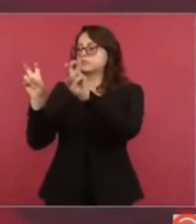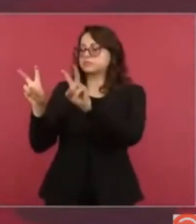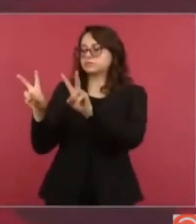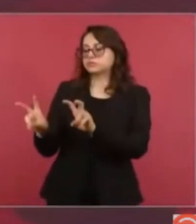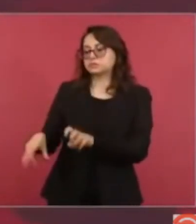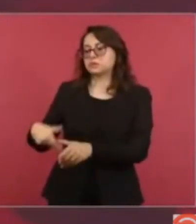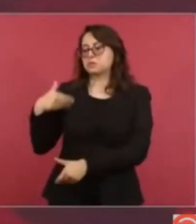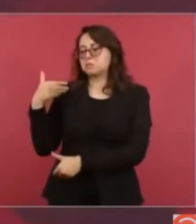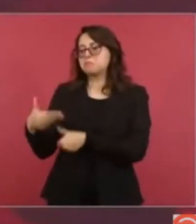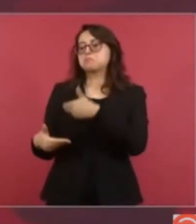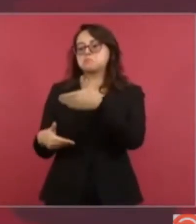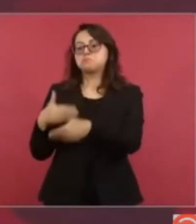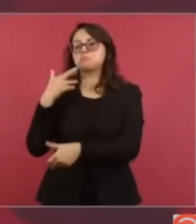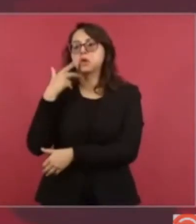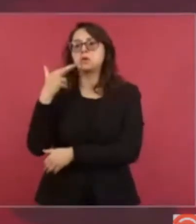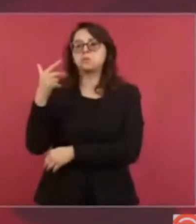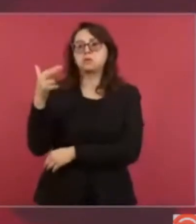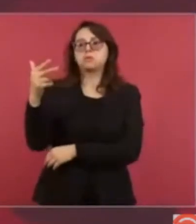lo suficiente